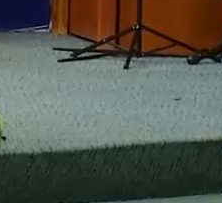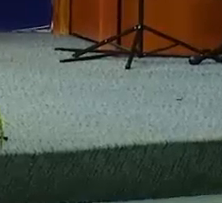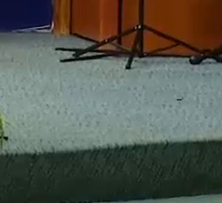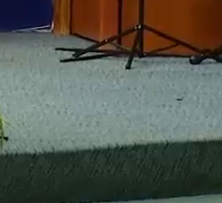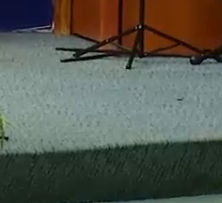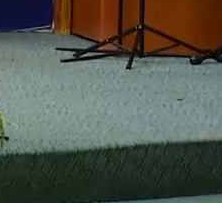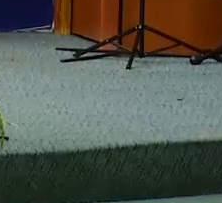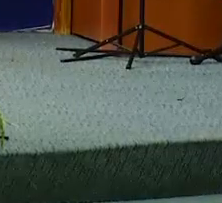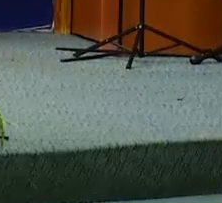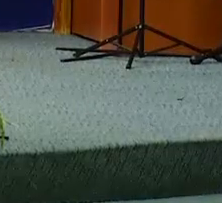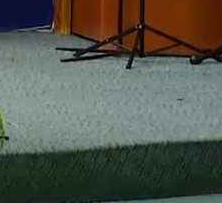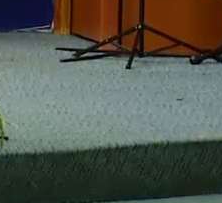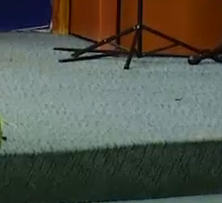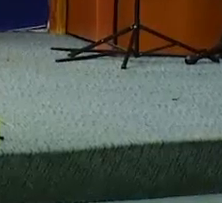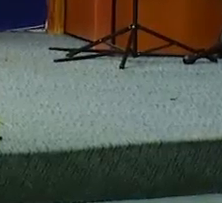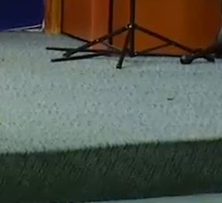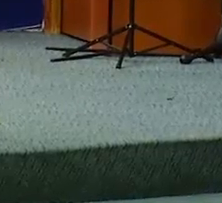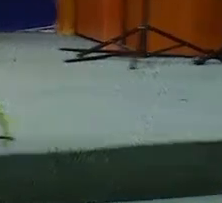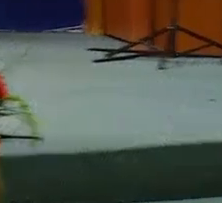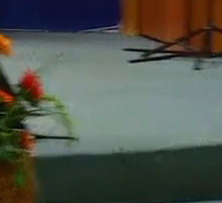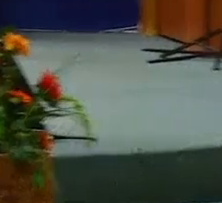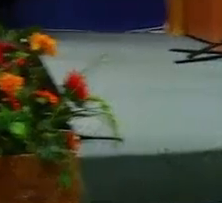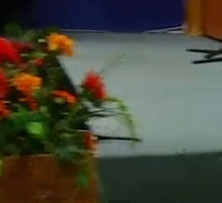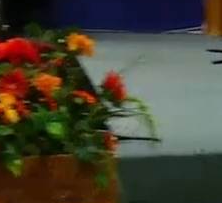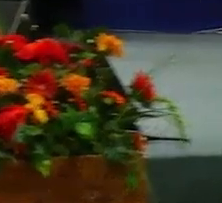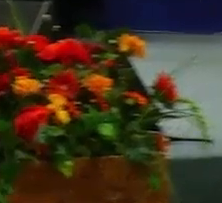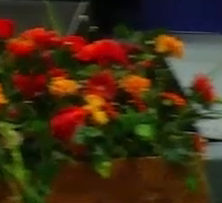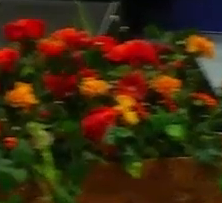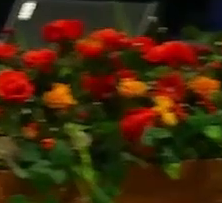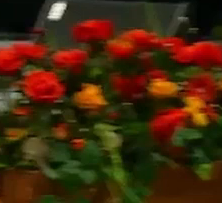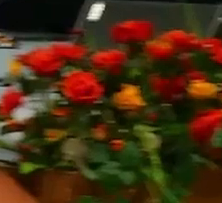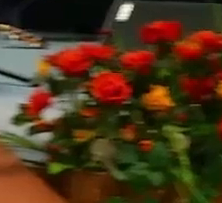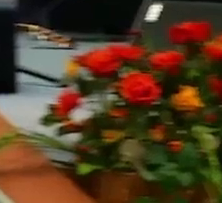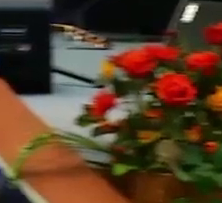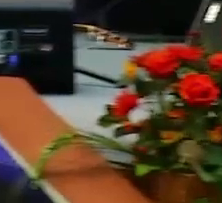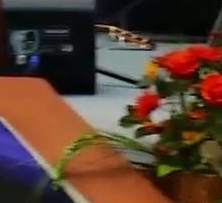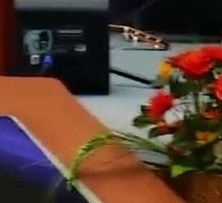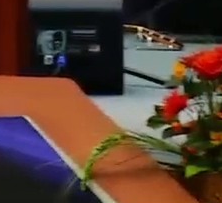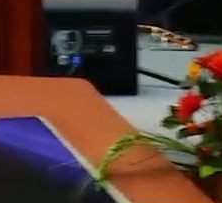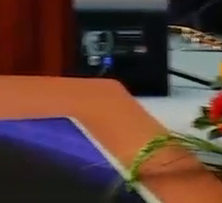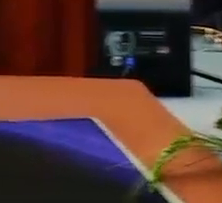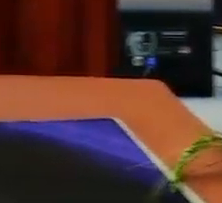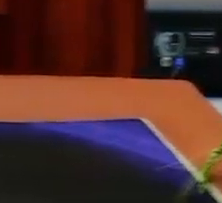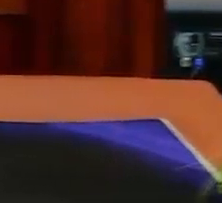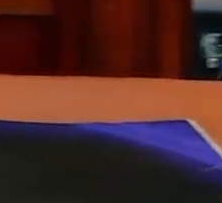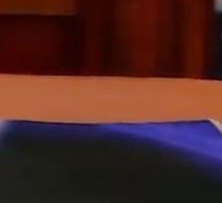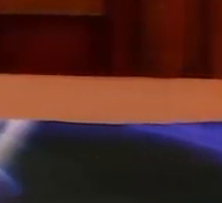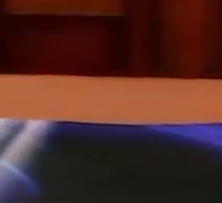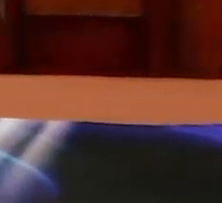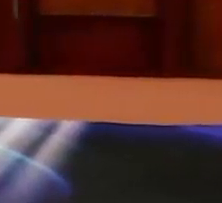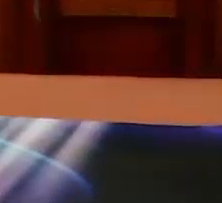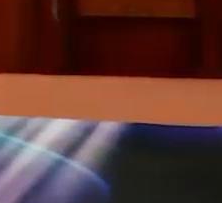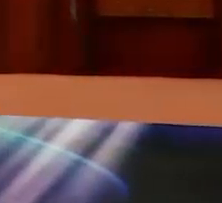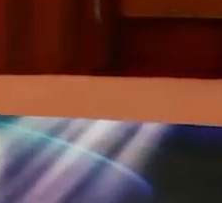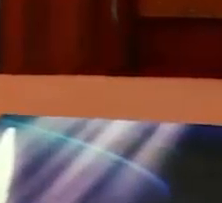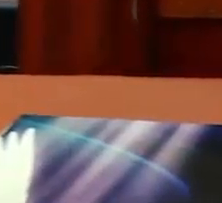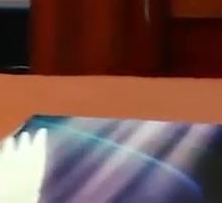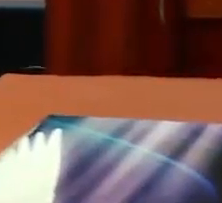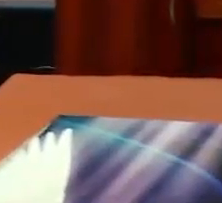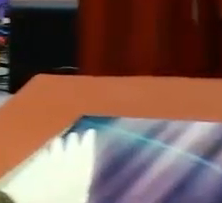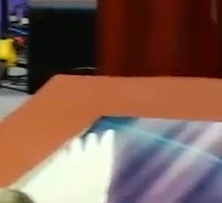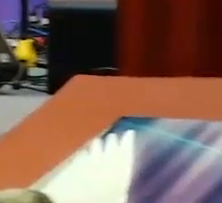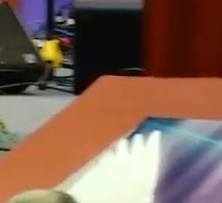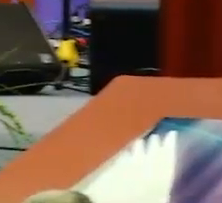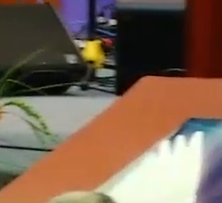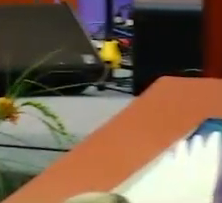Pero hay un grupo A ver Yo no sé Si aquí hay alguien Que sepa de esto Hermano Me imagino que sí Yo hice esta pregunta La vez pasada